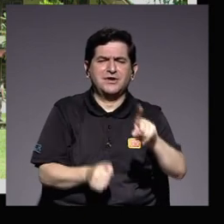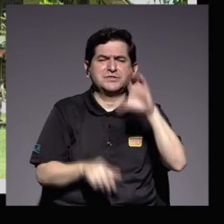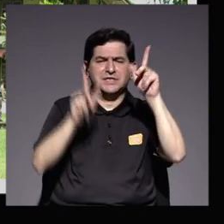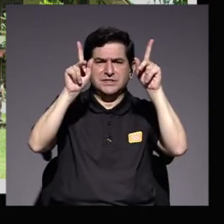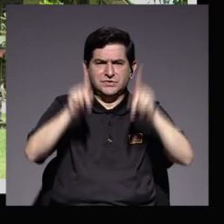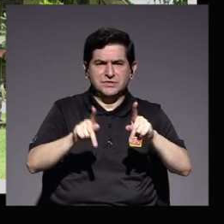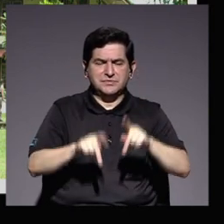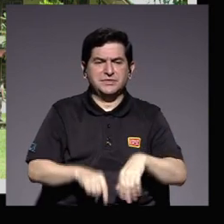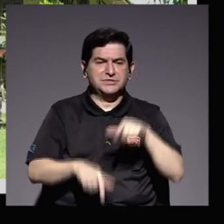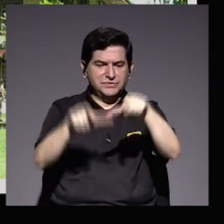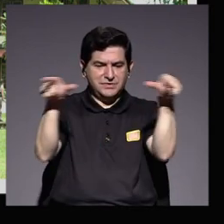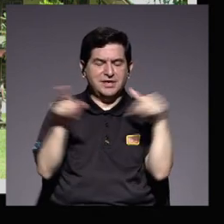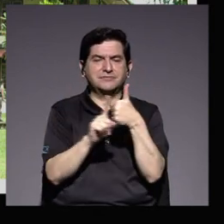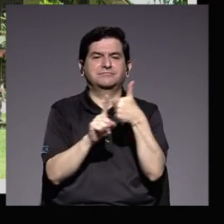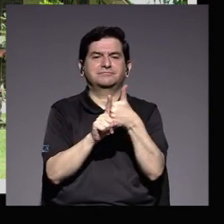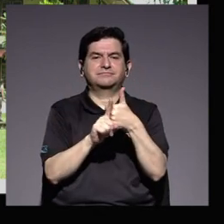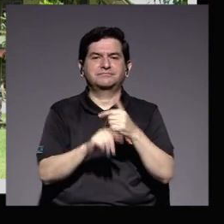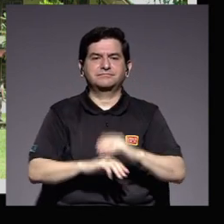más en esta zona